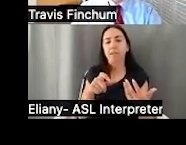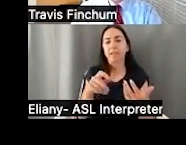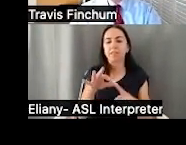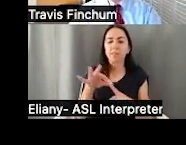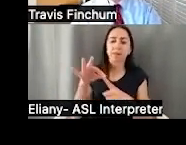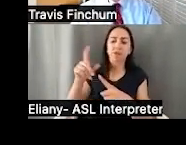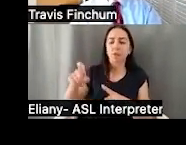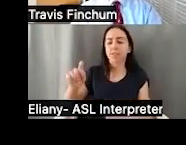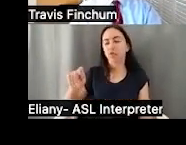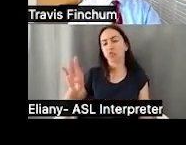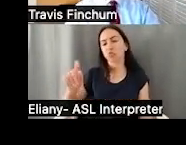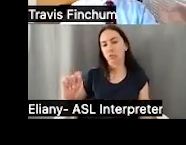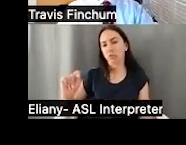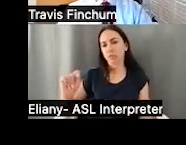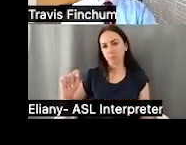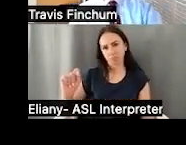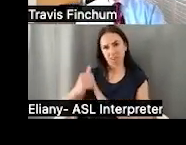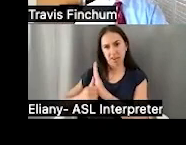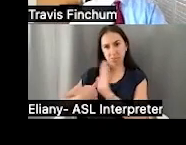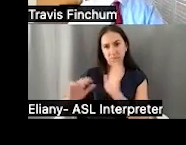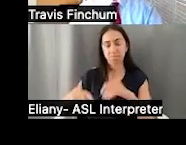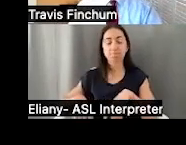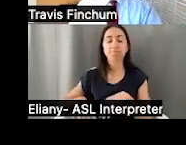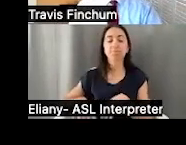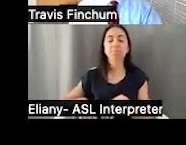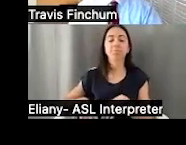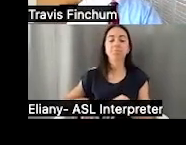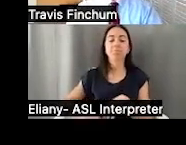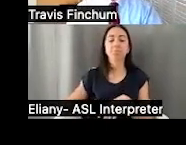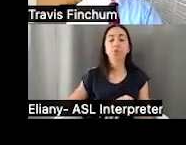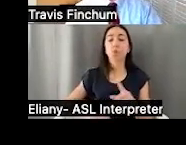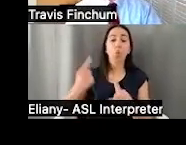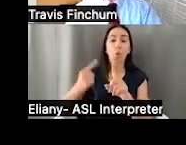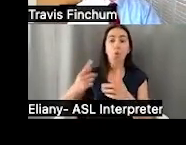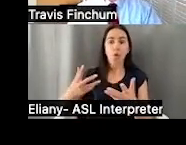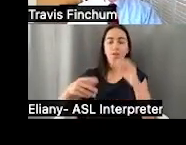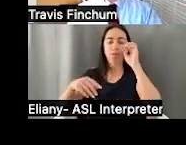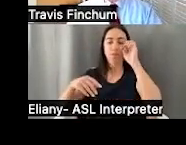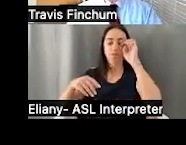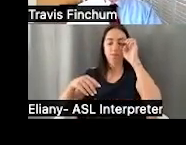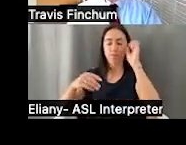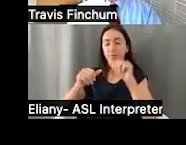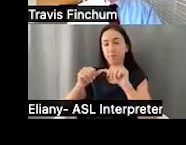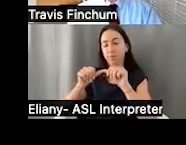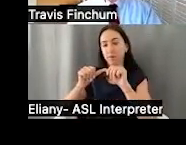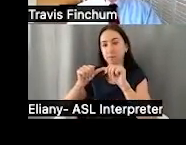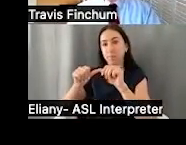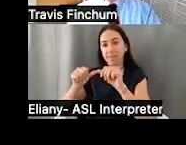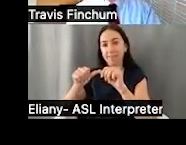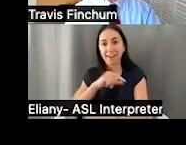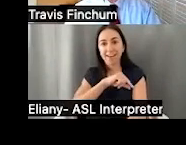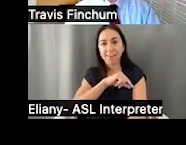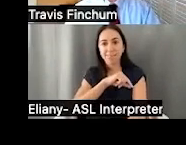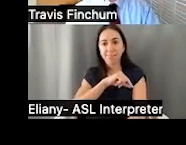tener un fideicomiso de necesidades especiales para mantener ese programa. Una de las metas del fideicomiso de necesidades especiales es